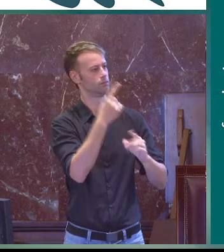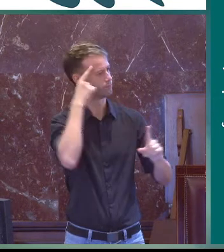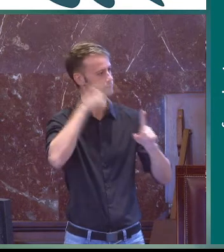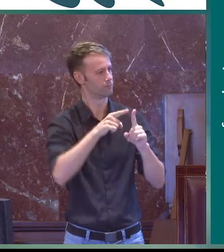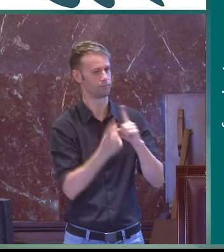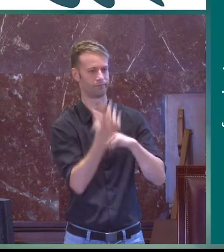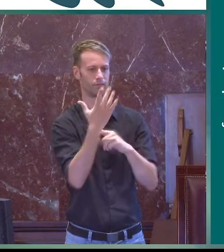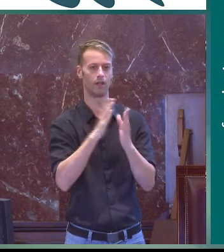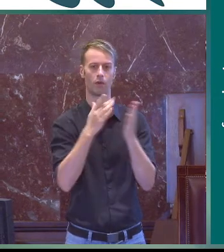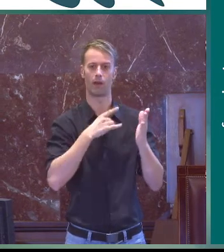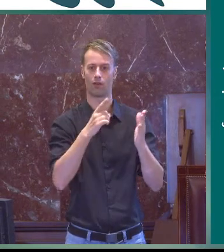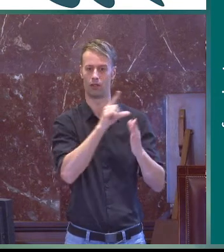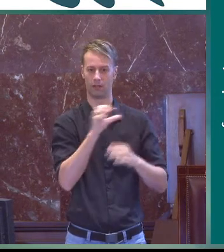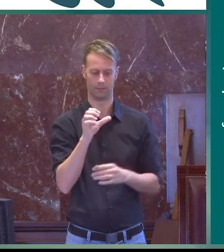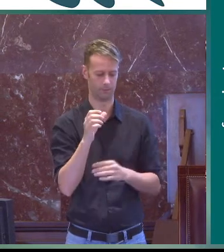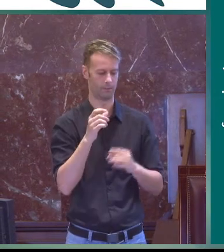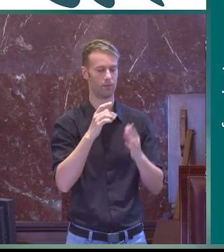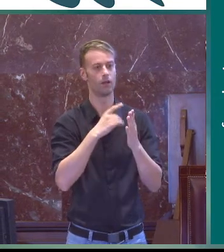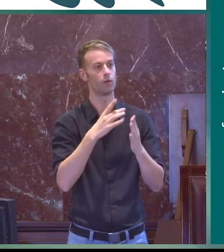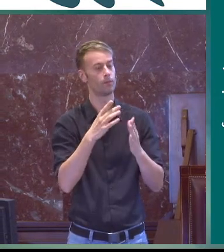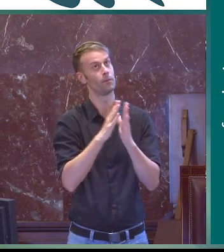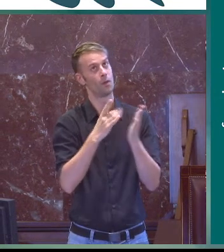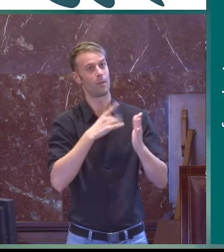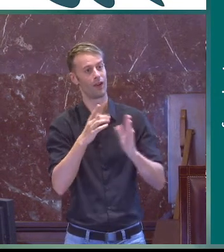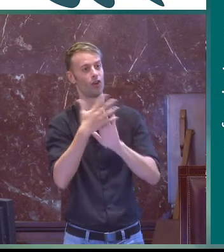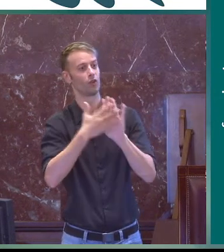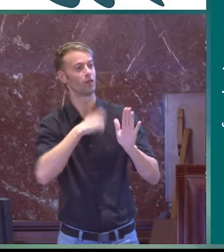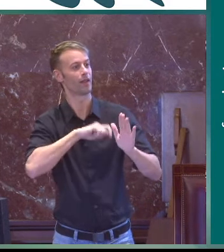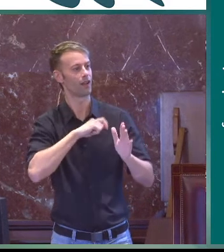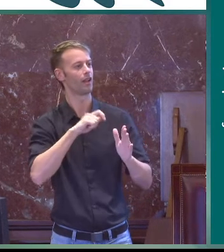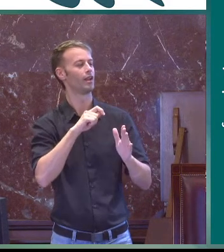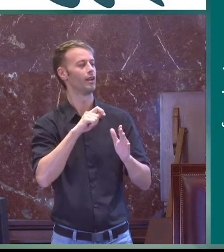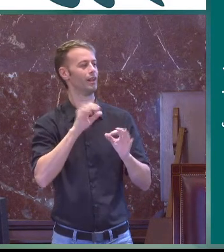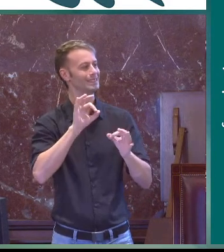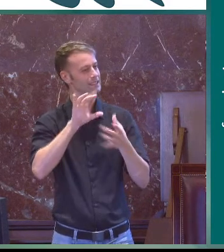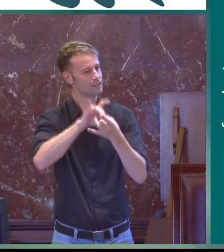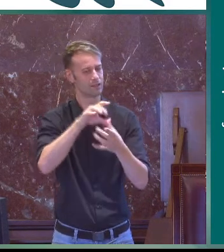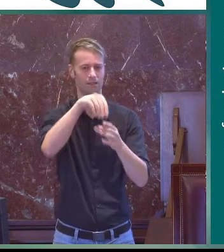Ministerio de Educación, un proyecto que tenía como objetivo crear el Libro Blanco de la Lengua de Signos Española,